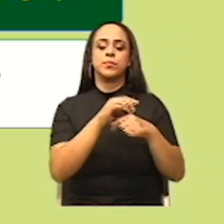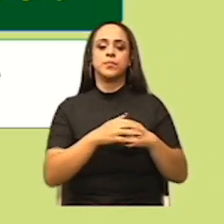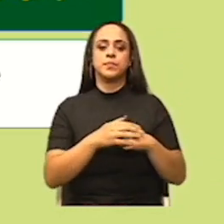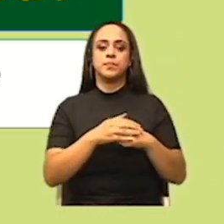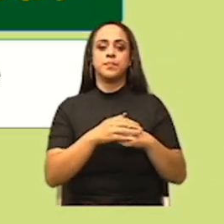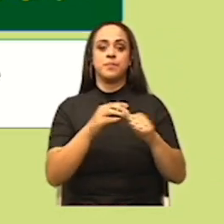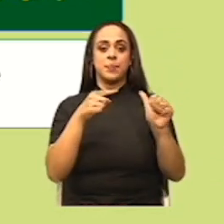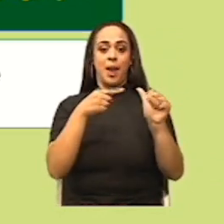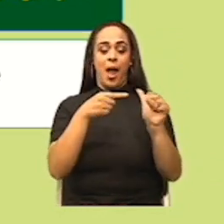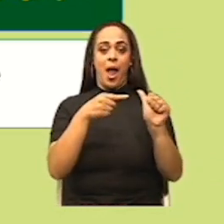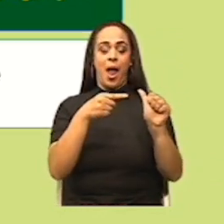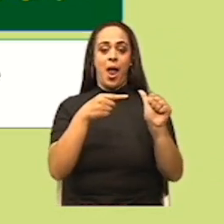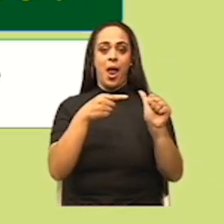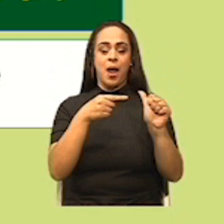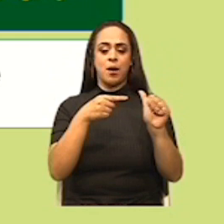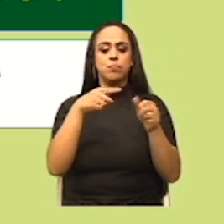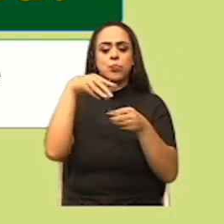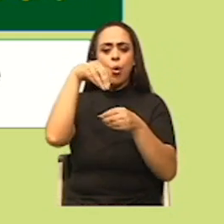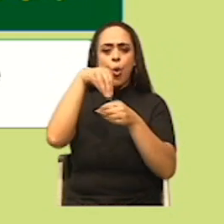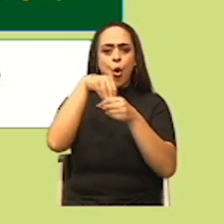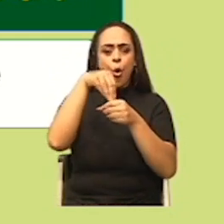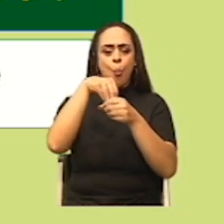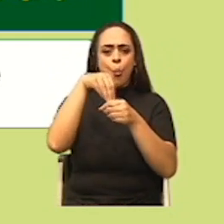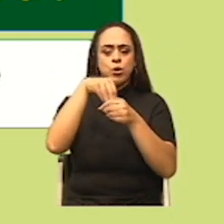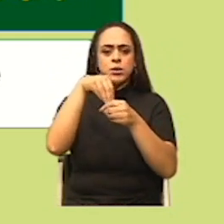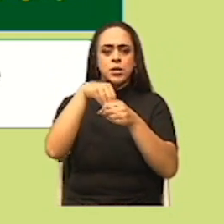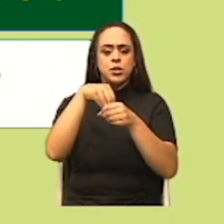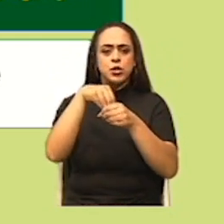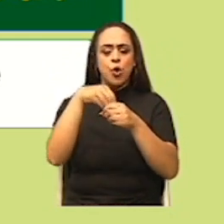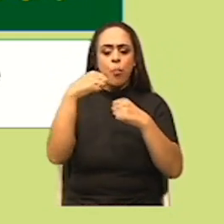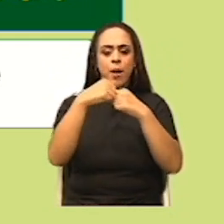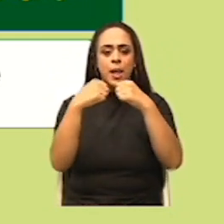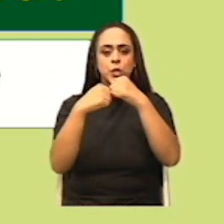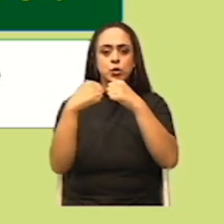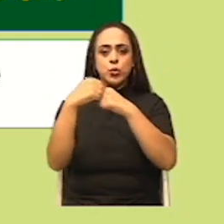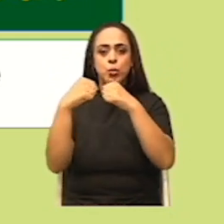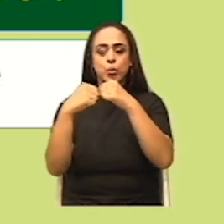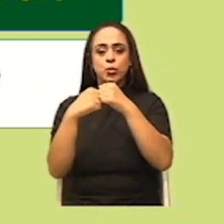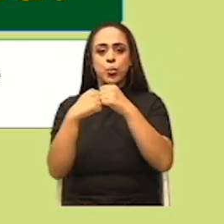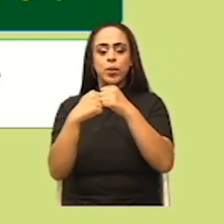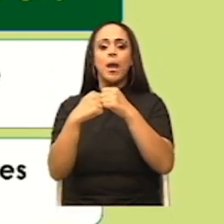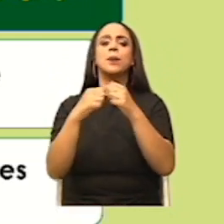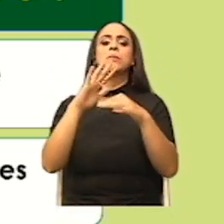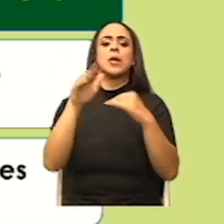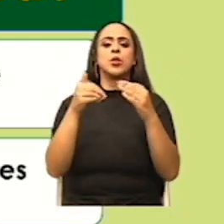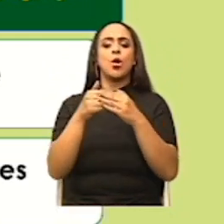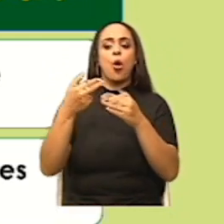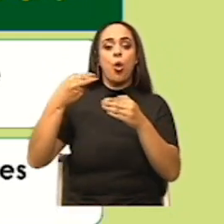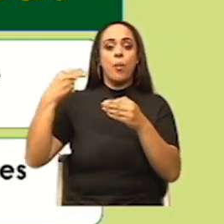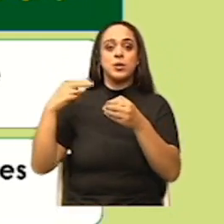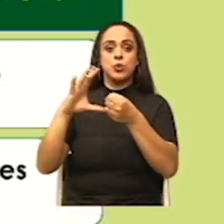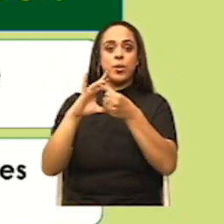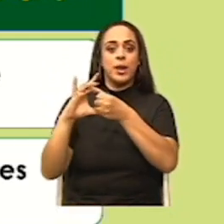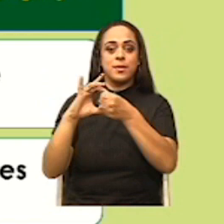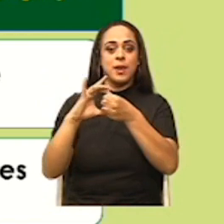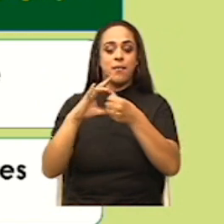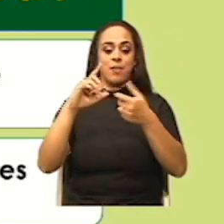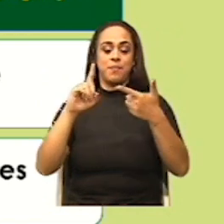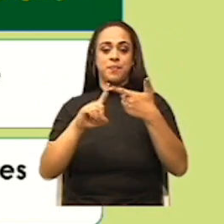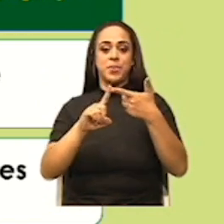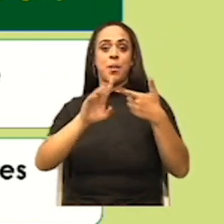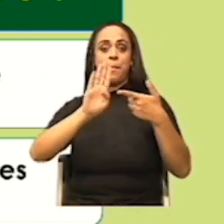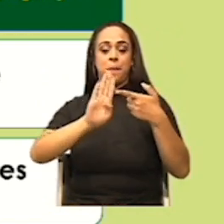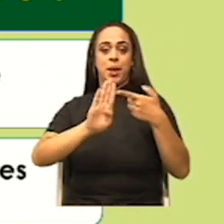Opción A, la composición, estructura, dinámica e historia de la Tierra. Opción B, la energía,